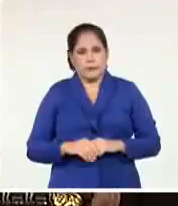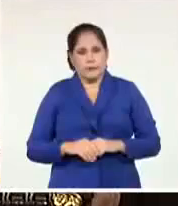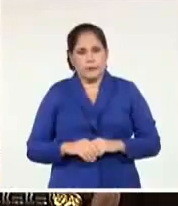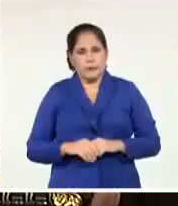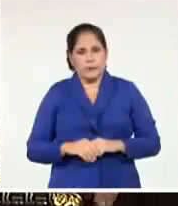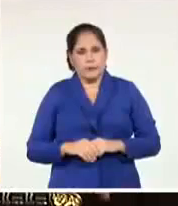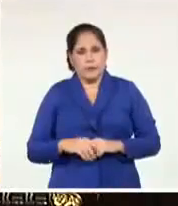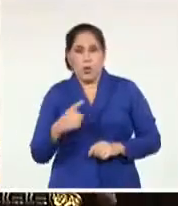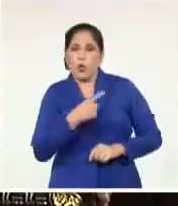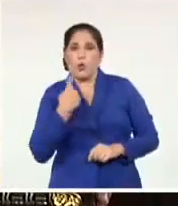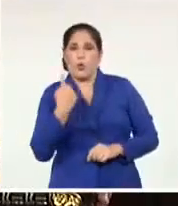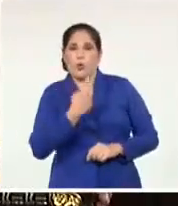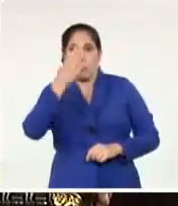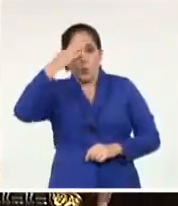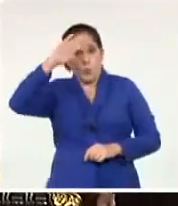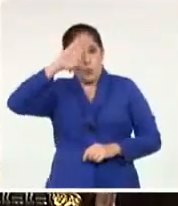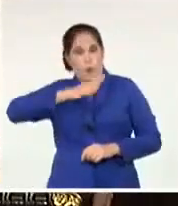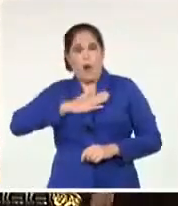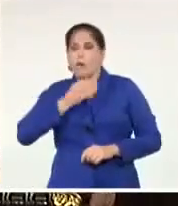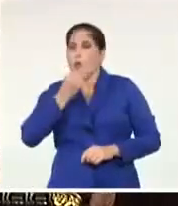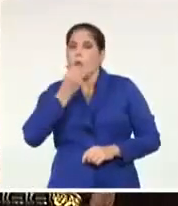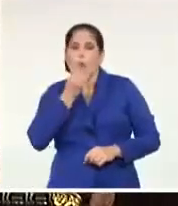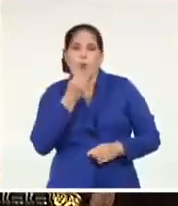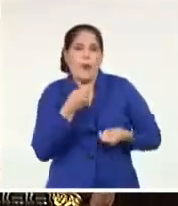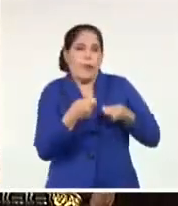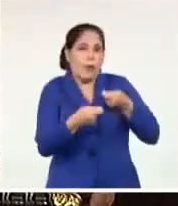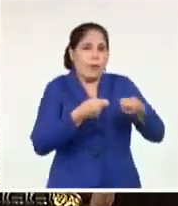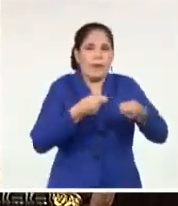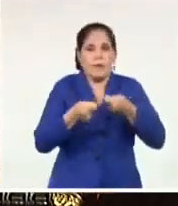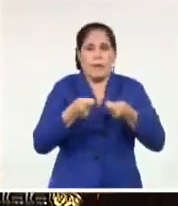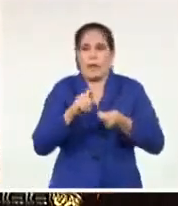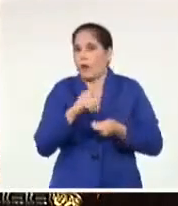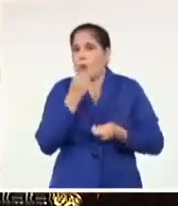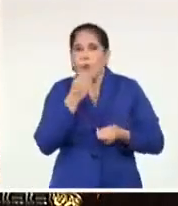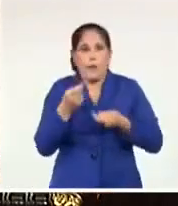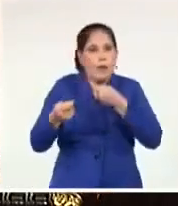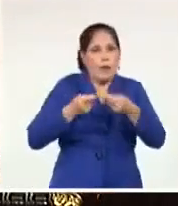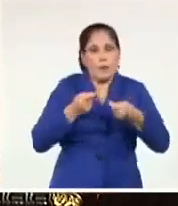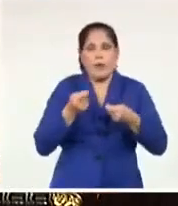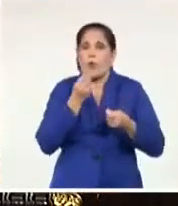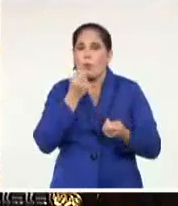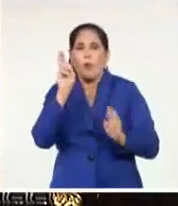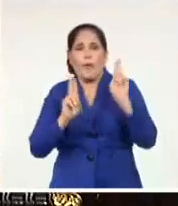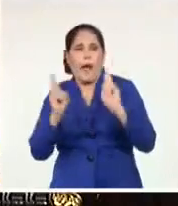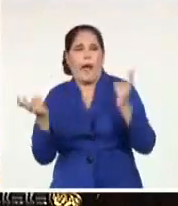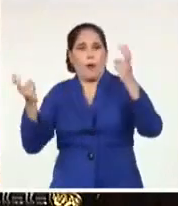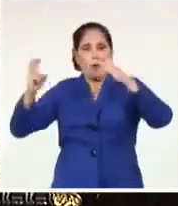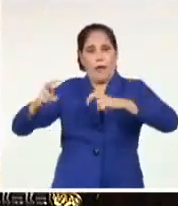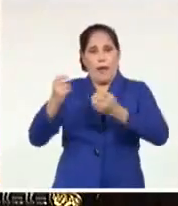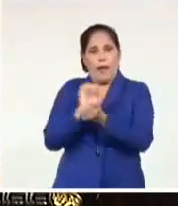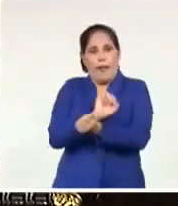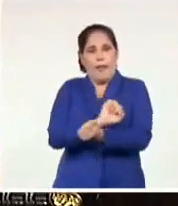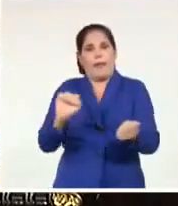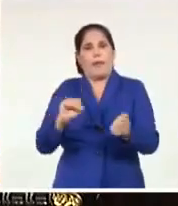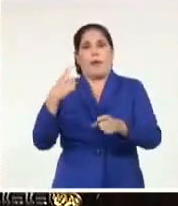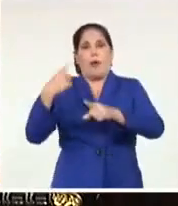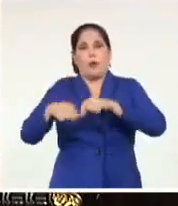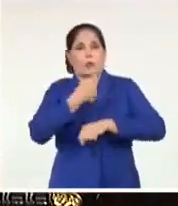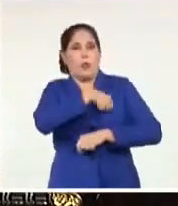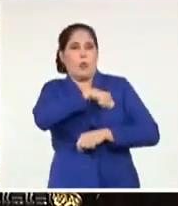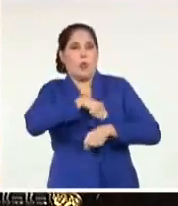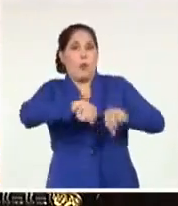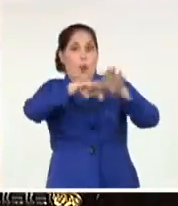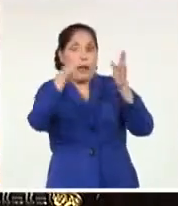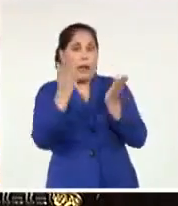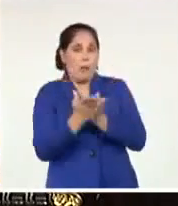Vosotros, los cubanos, no podéis negociar, no podéis comerciar, no podéis acordar libremente con ningún pueblo del mundo, con